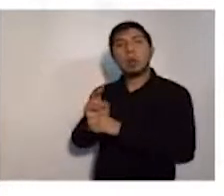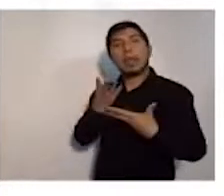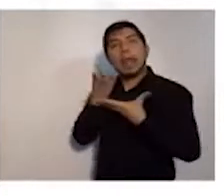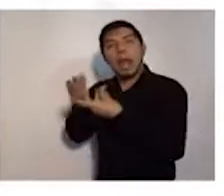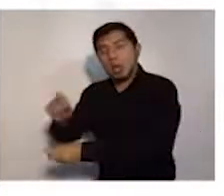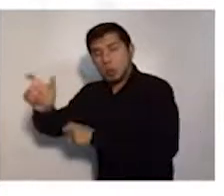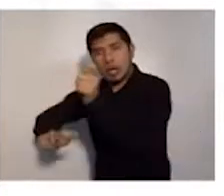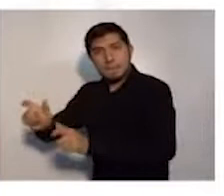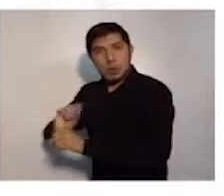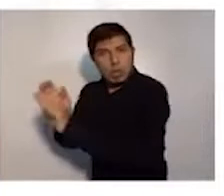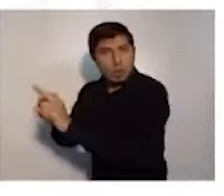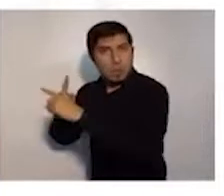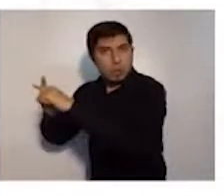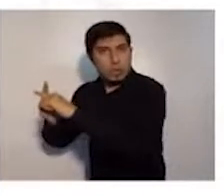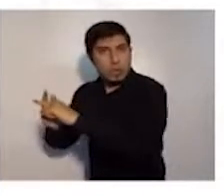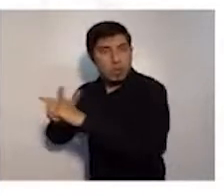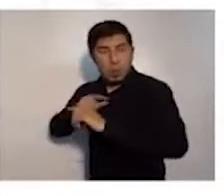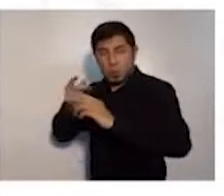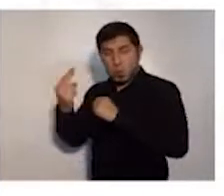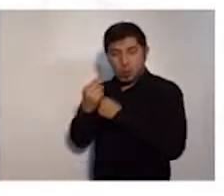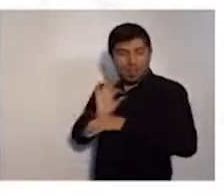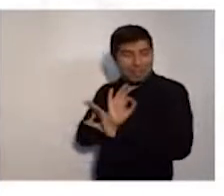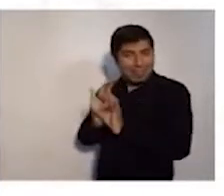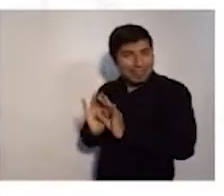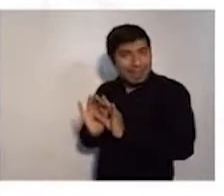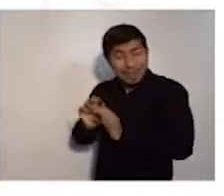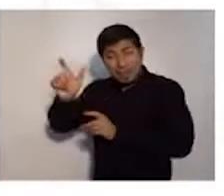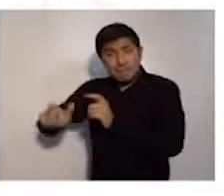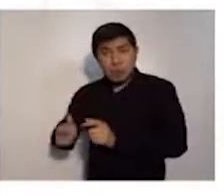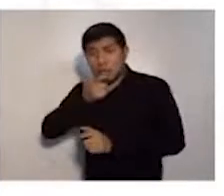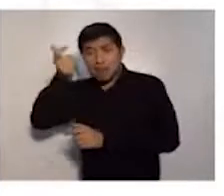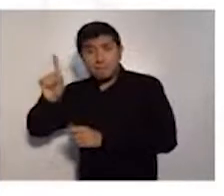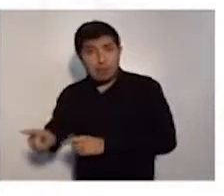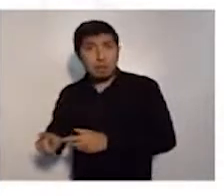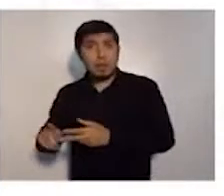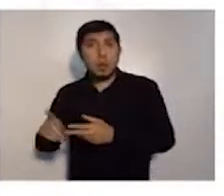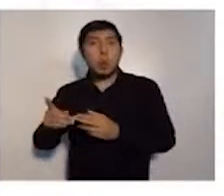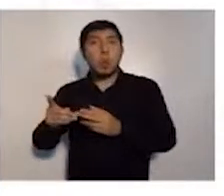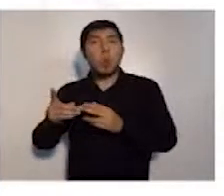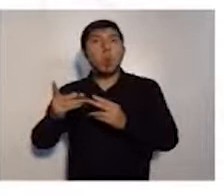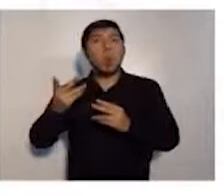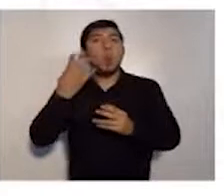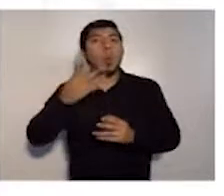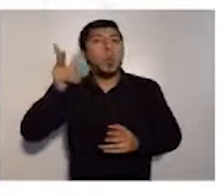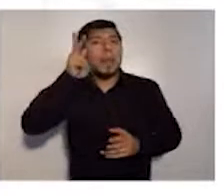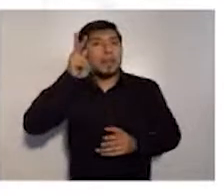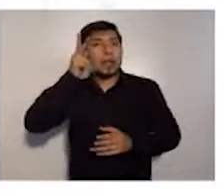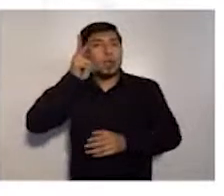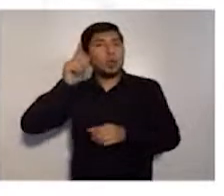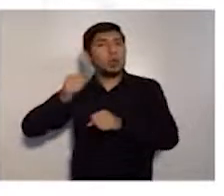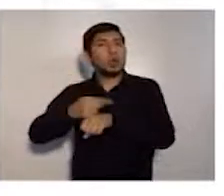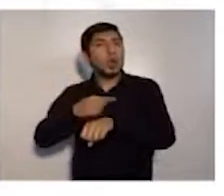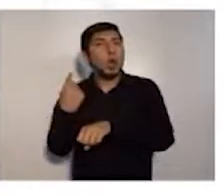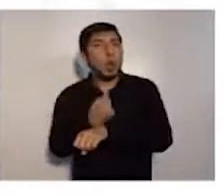sin la medida de protección adecuada, mientras que el caso haya presentado síntomas, 48 horas antes de iniciarse estos síntomas.